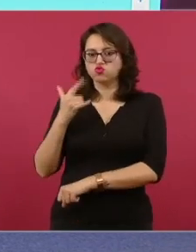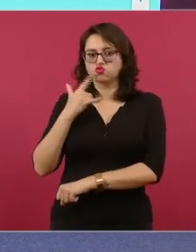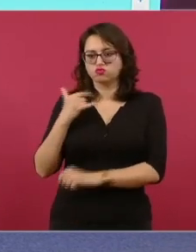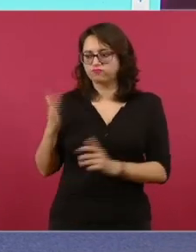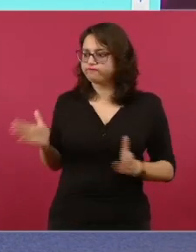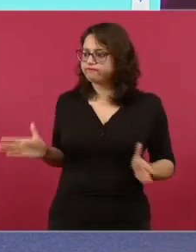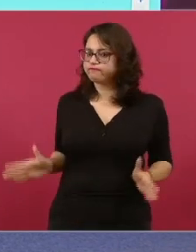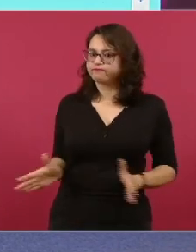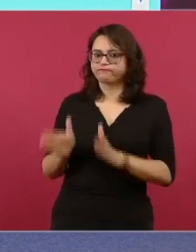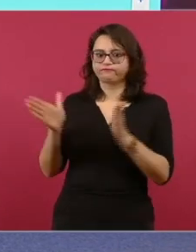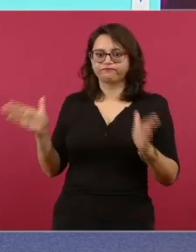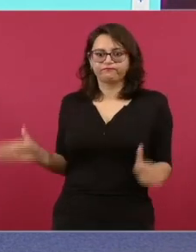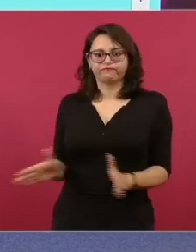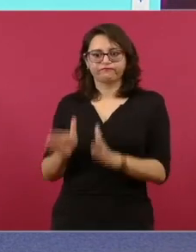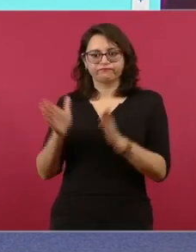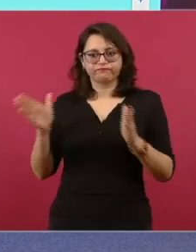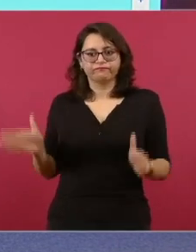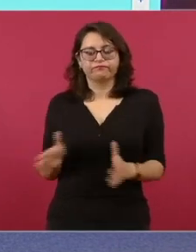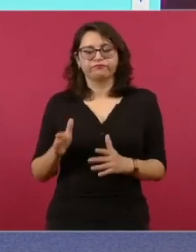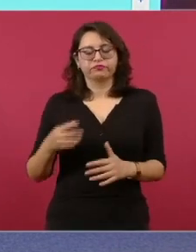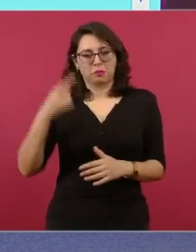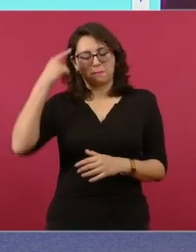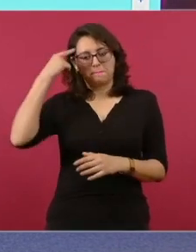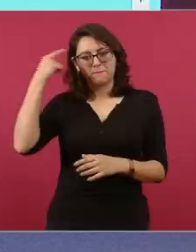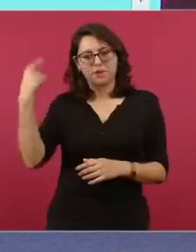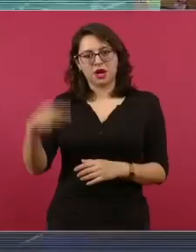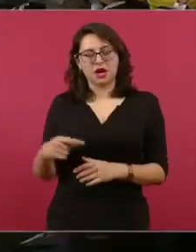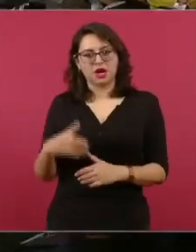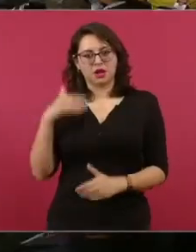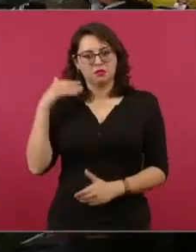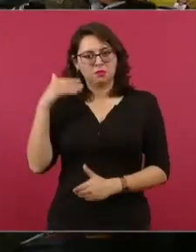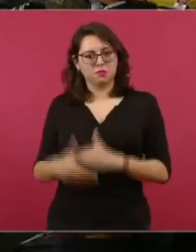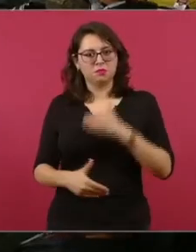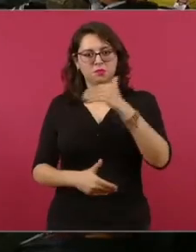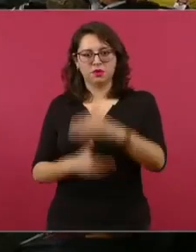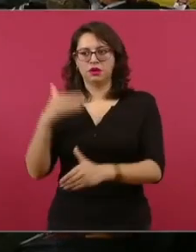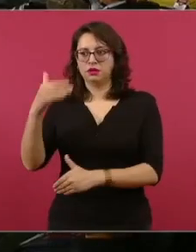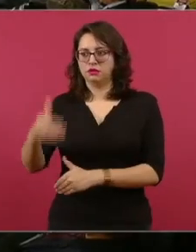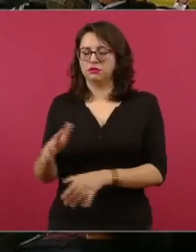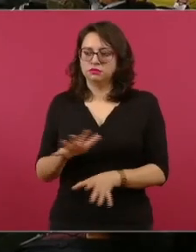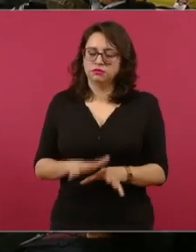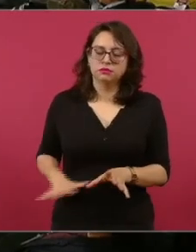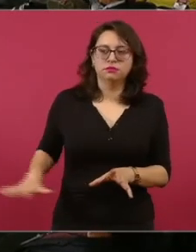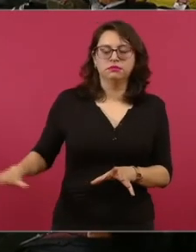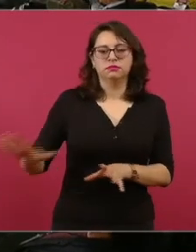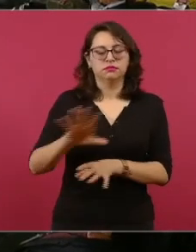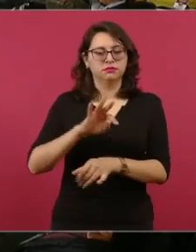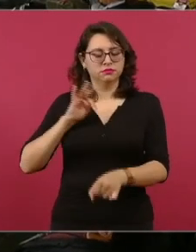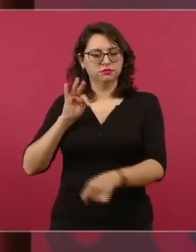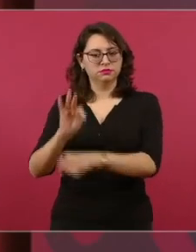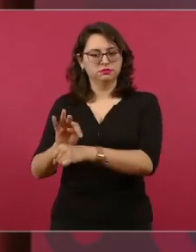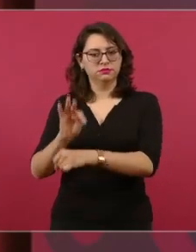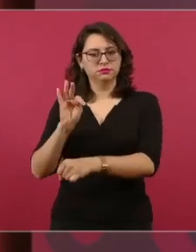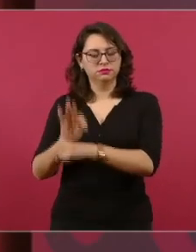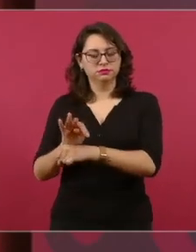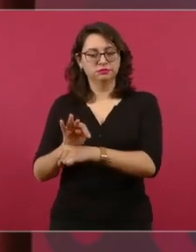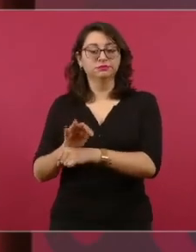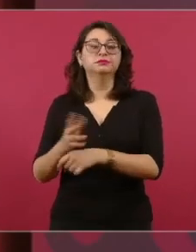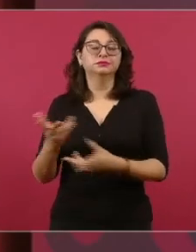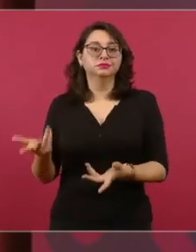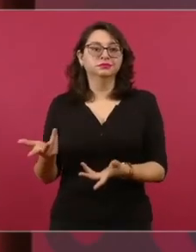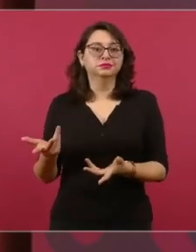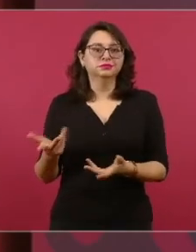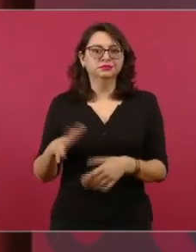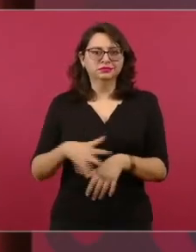avanzada en favor del pueblo, por eso lo asesinaron.